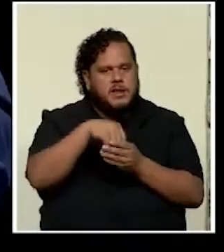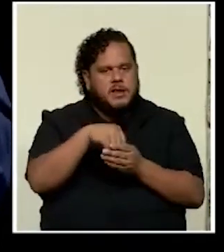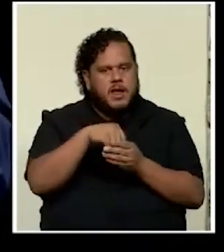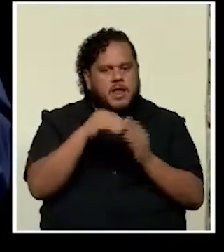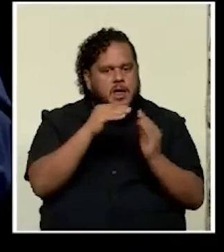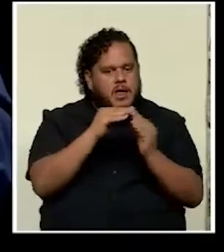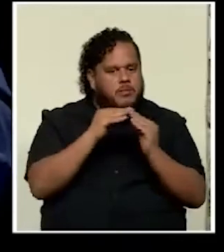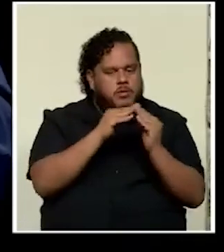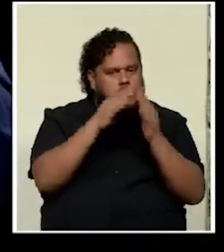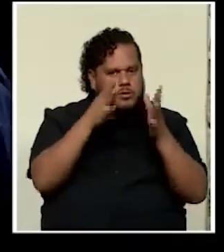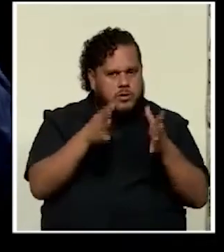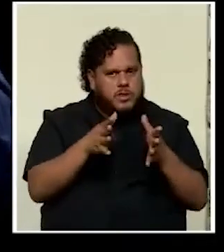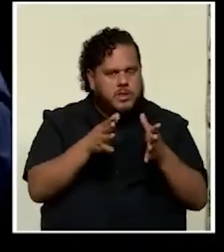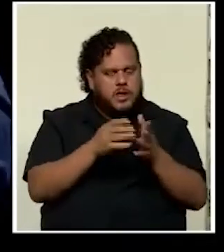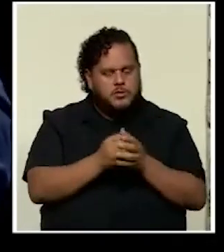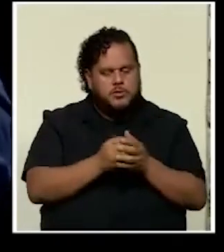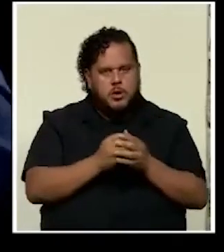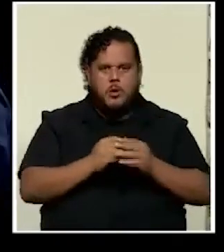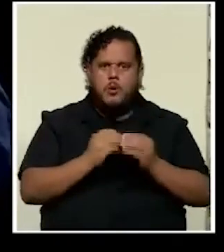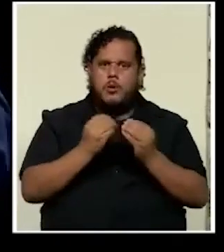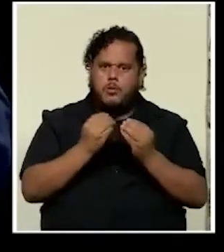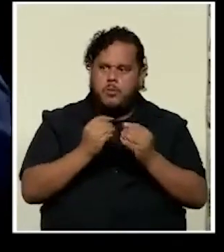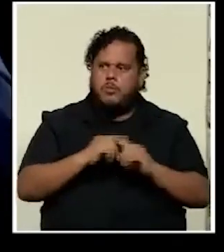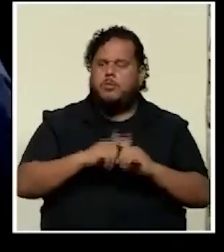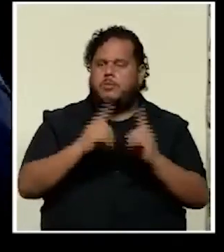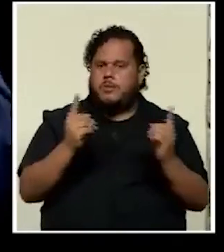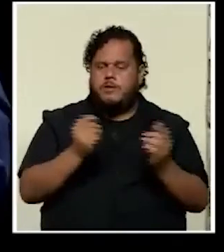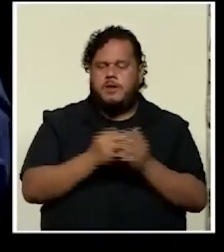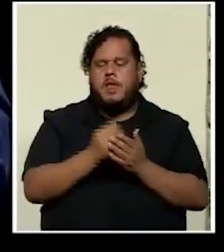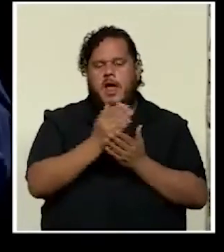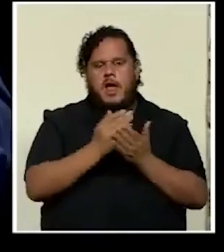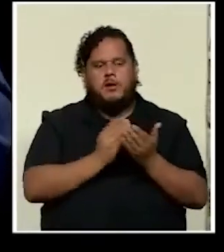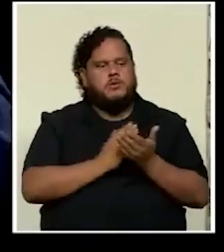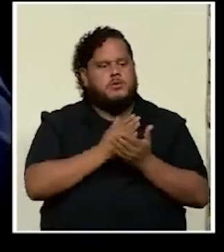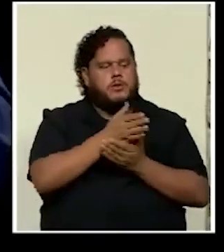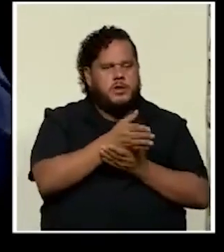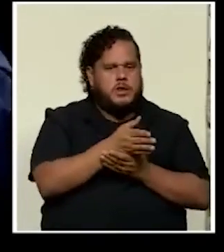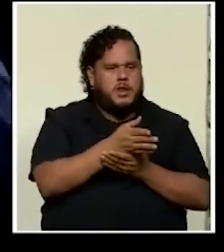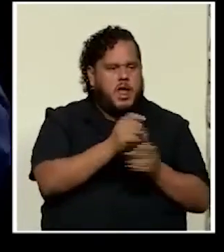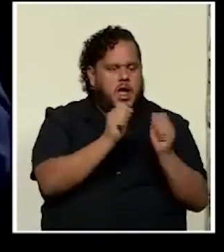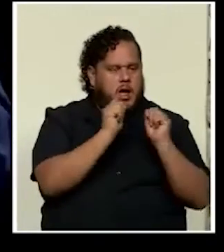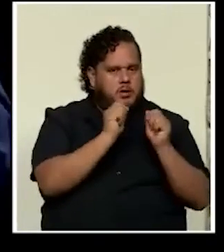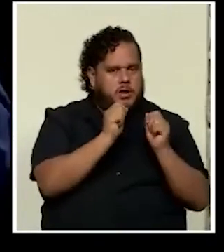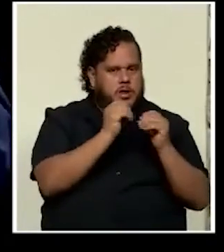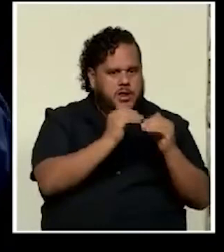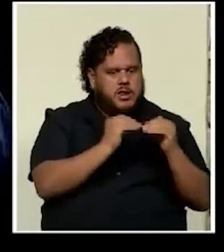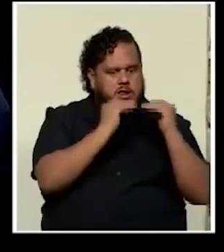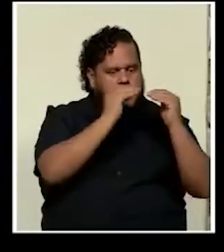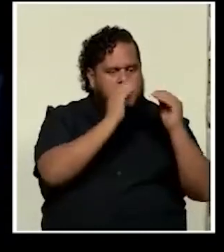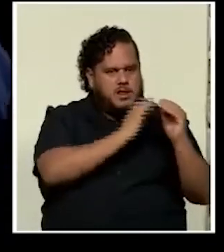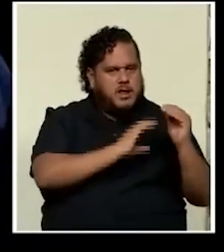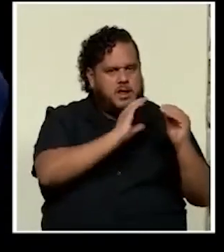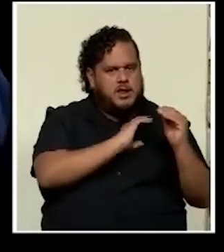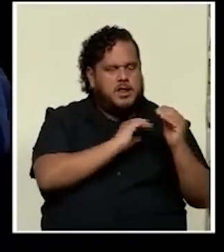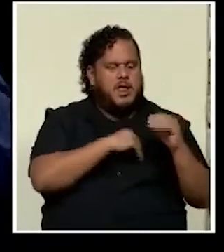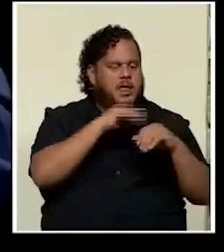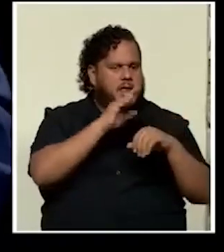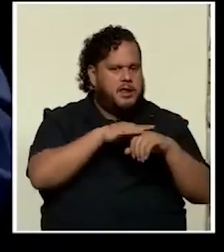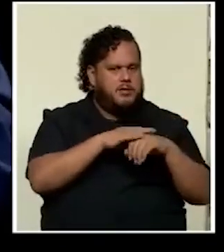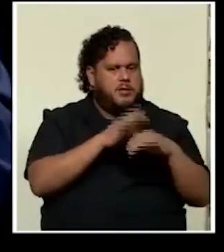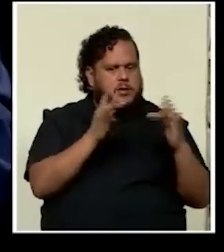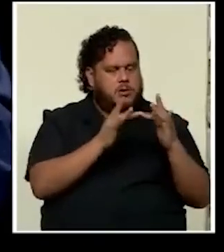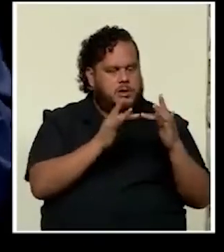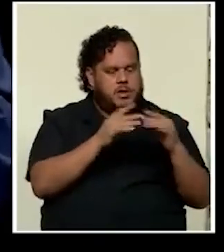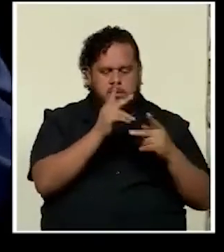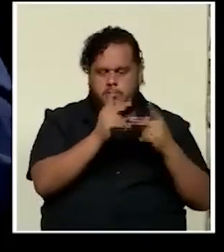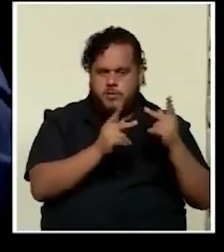ciudadanos muy diferentes unos con acceso a una educación de alta calidad que les va a permitir conectarse